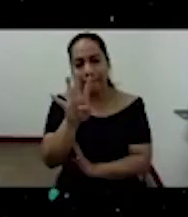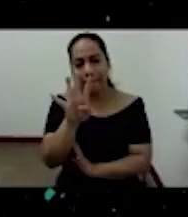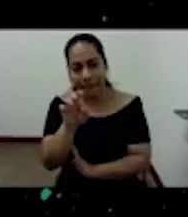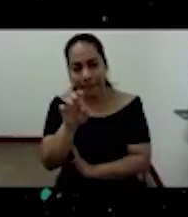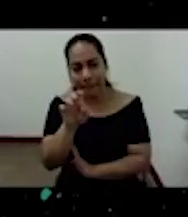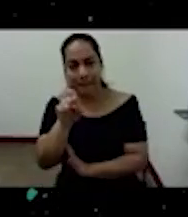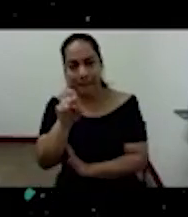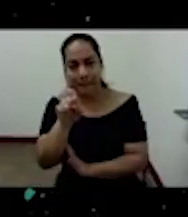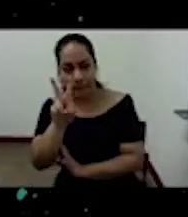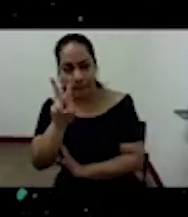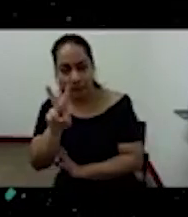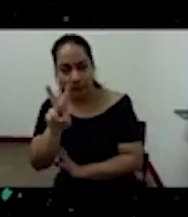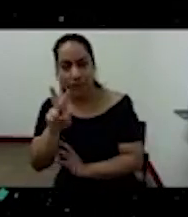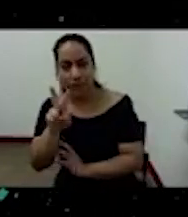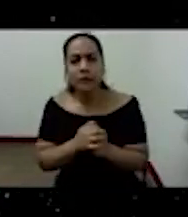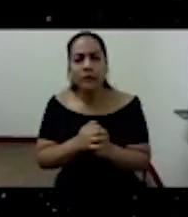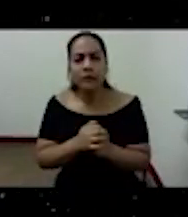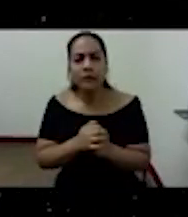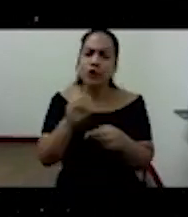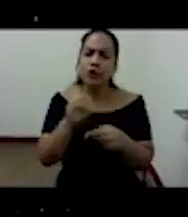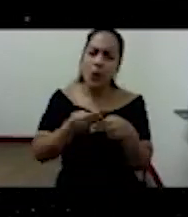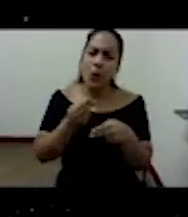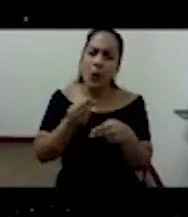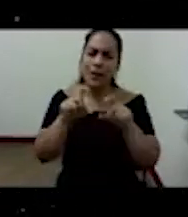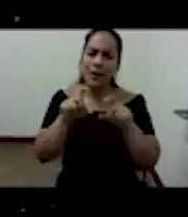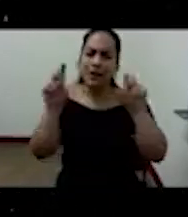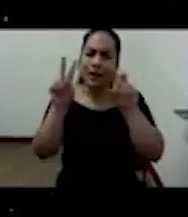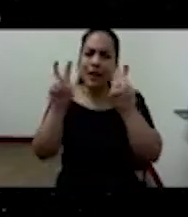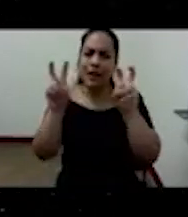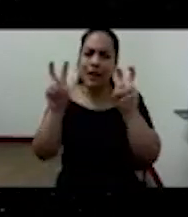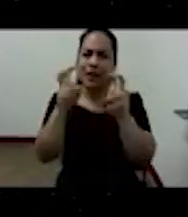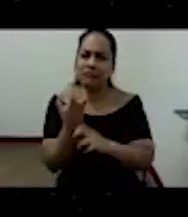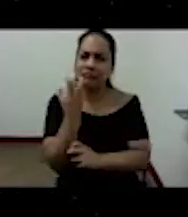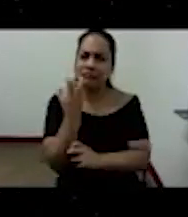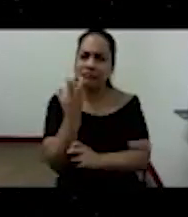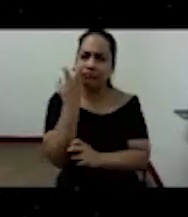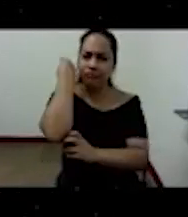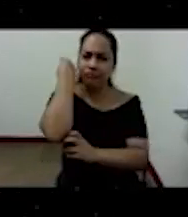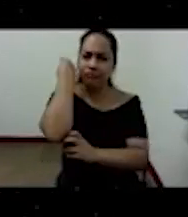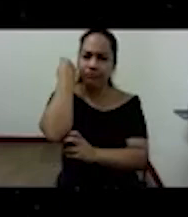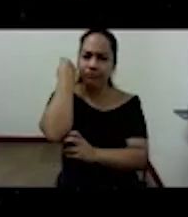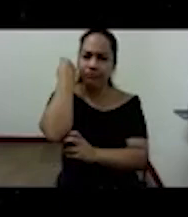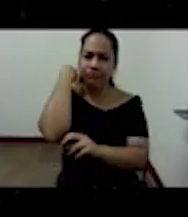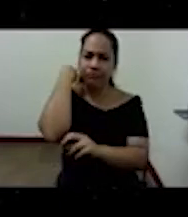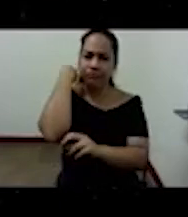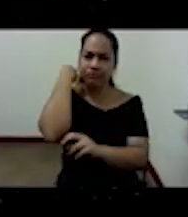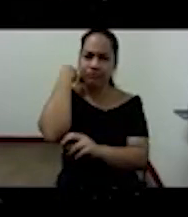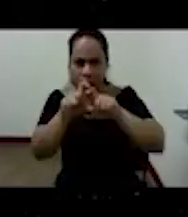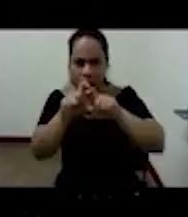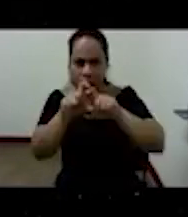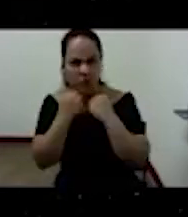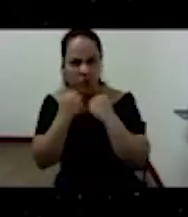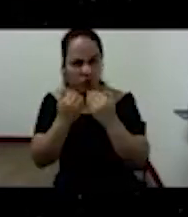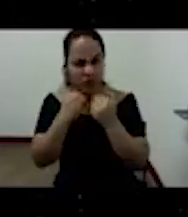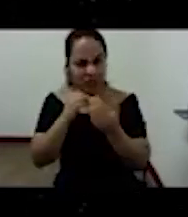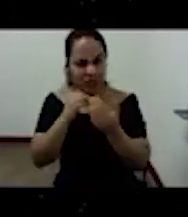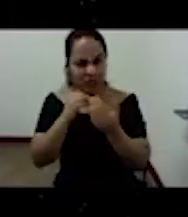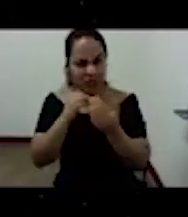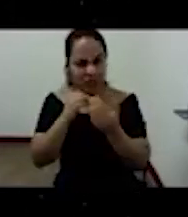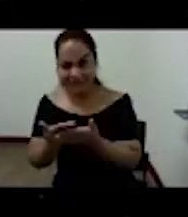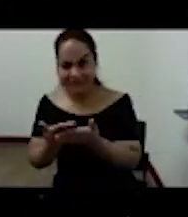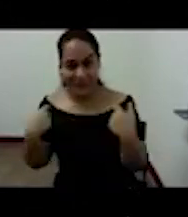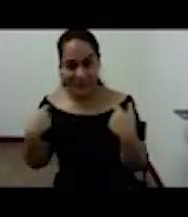que se llama la antigüedad del hombre no sé si está traducido en